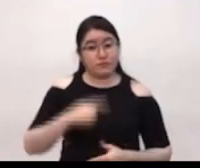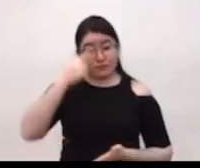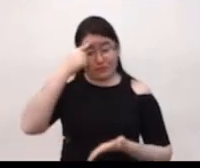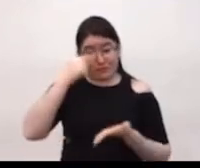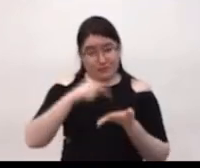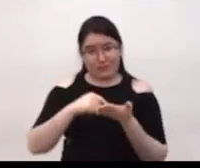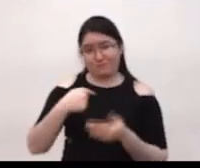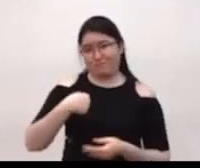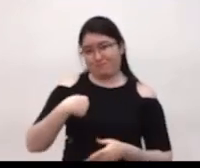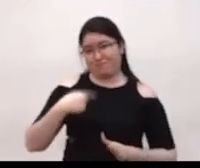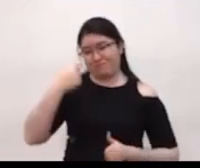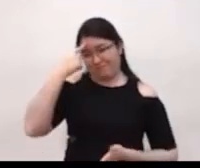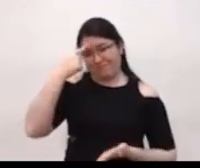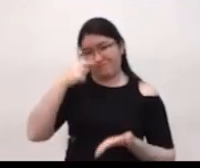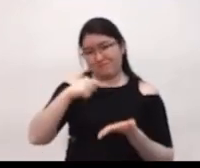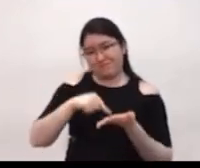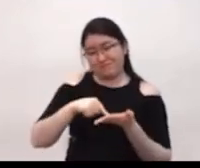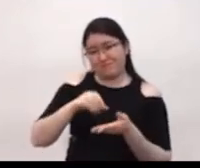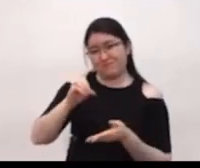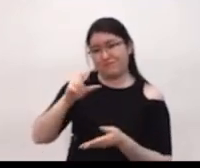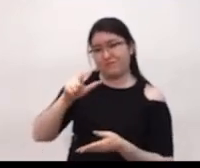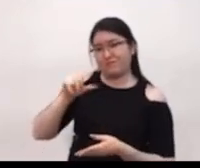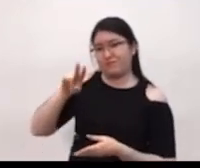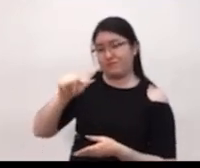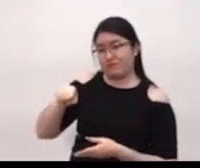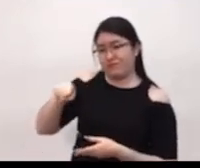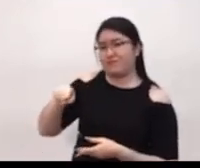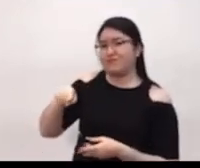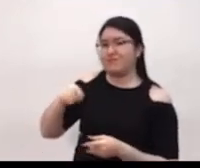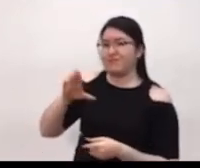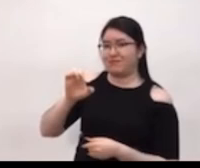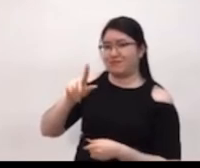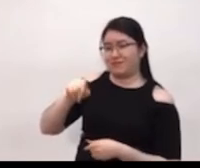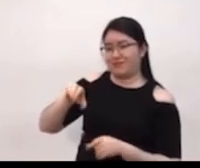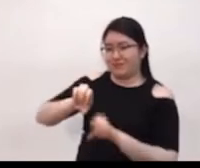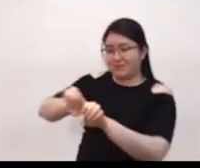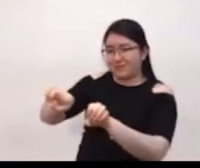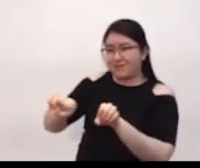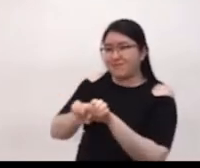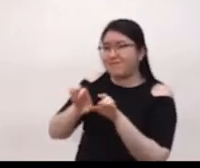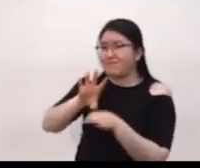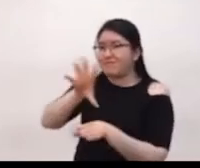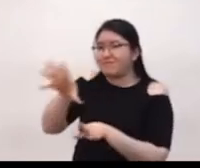o en mi caso en particular, en el caso de Oliva, en el caso de Claro, porque es todo el equipo realmente,